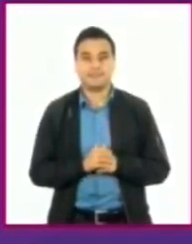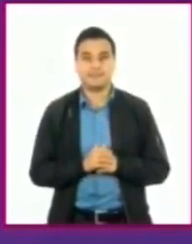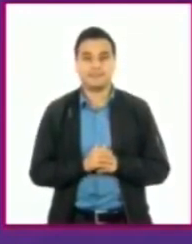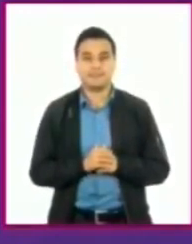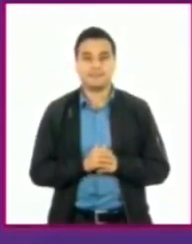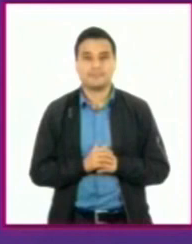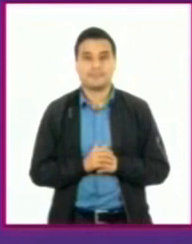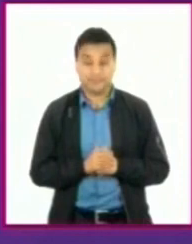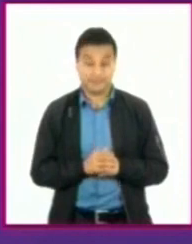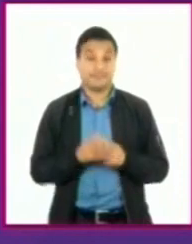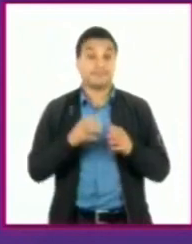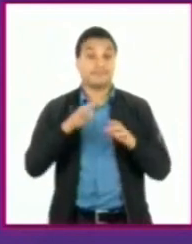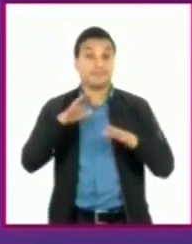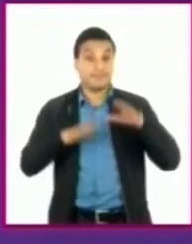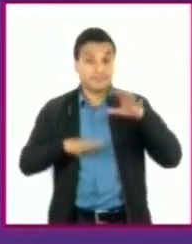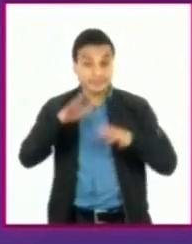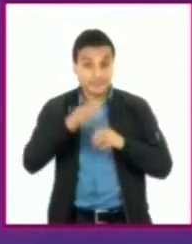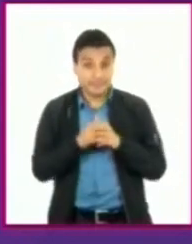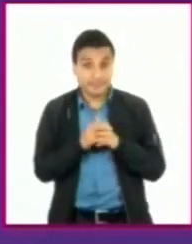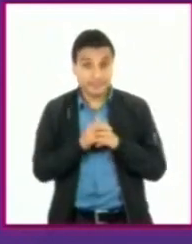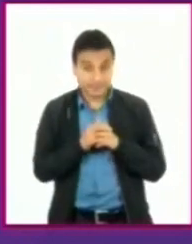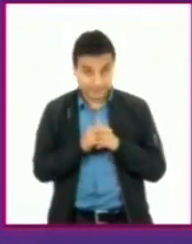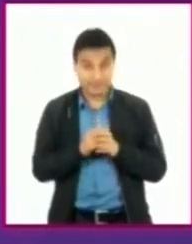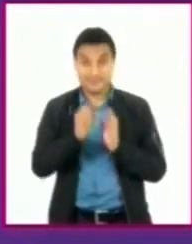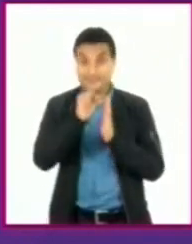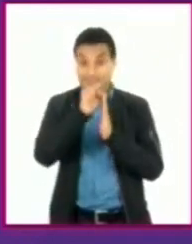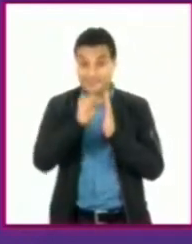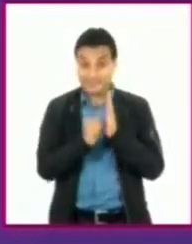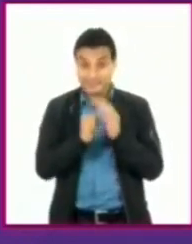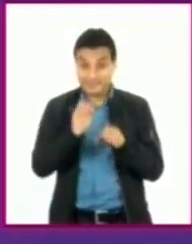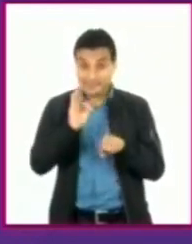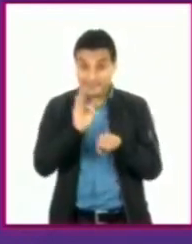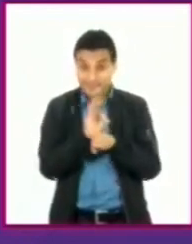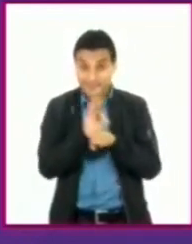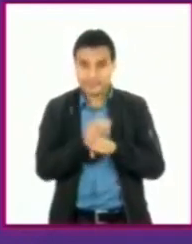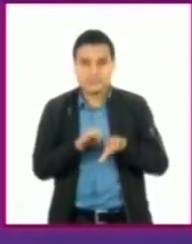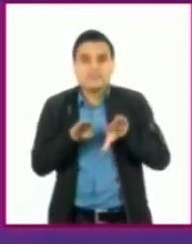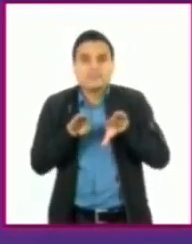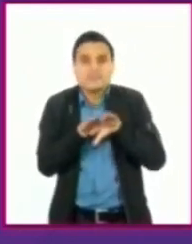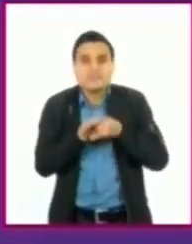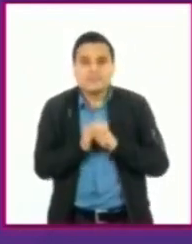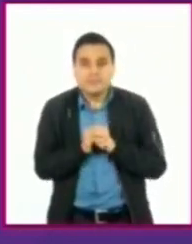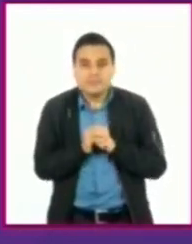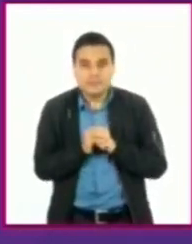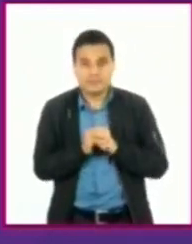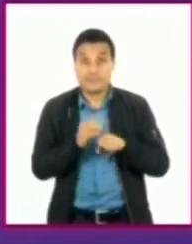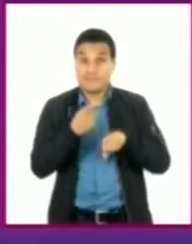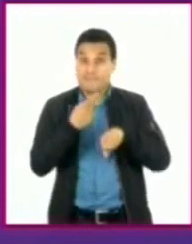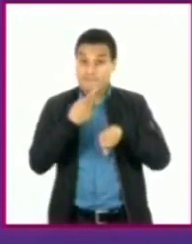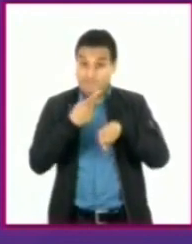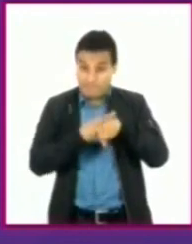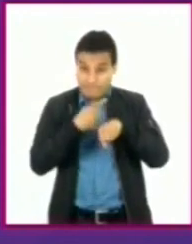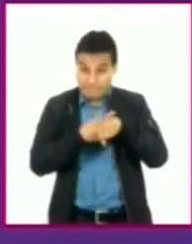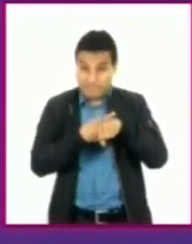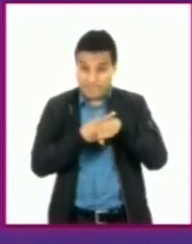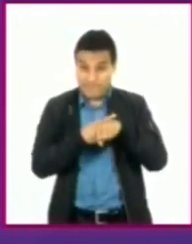Otras veces, la victoria del sistema inmune se consigue después de un proceso largo de enfermedad.